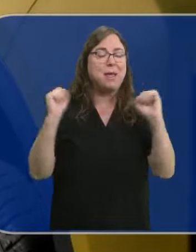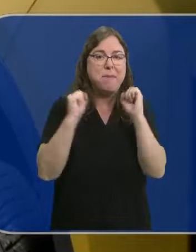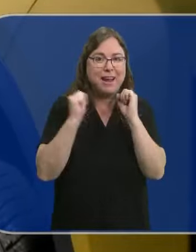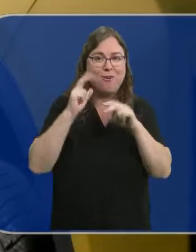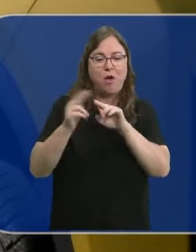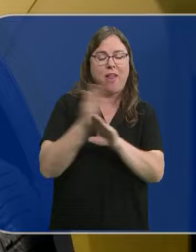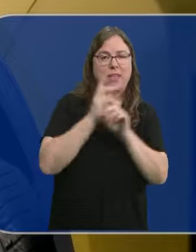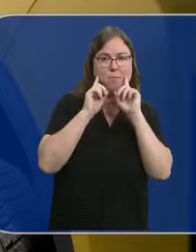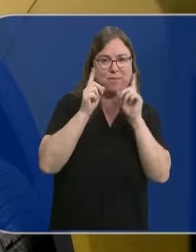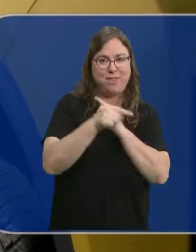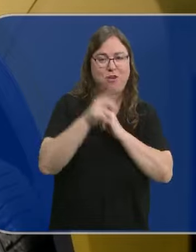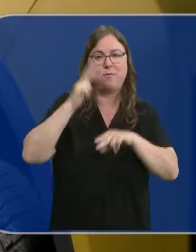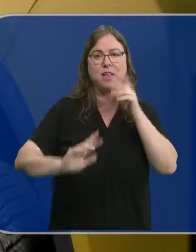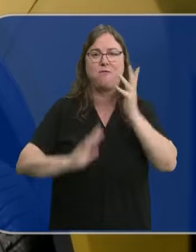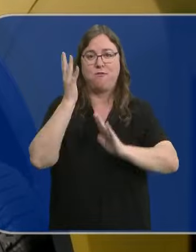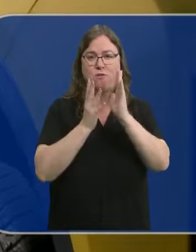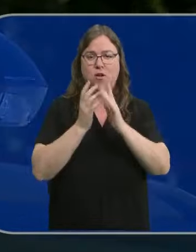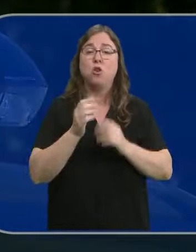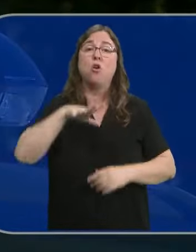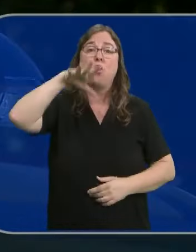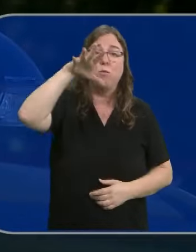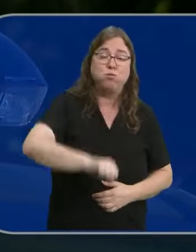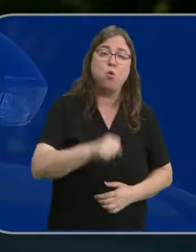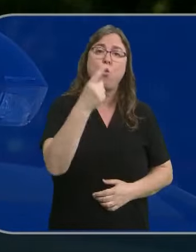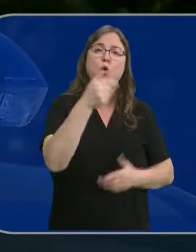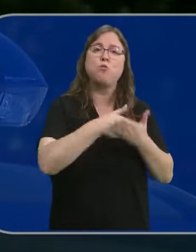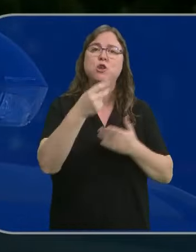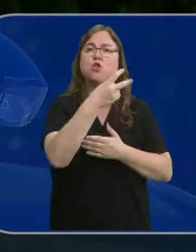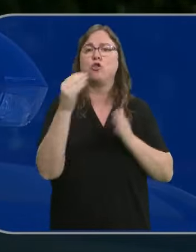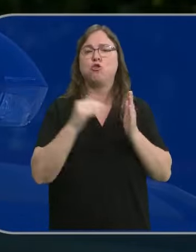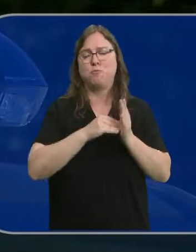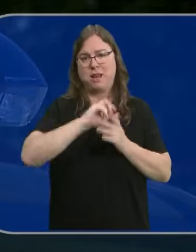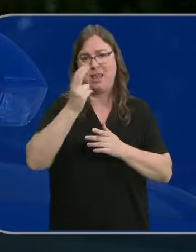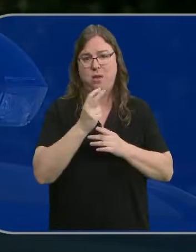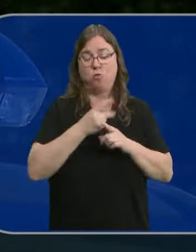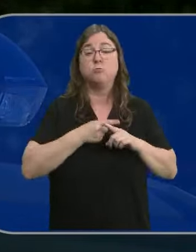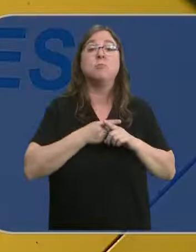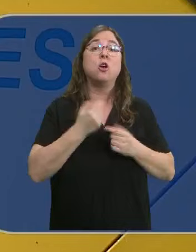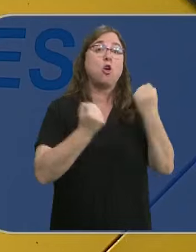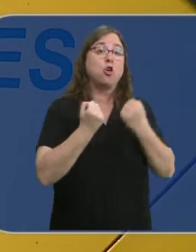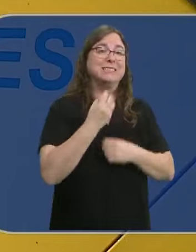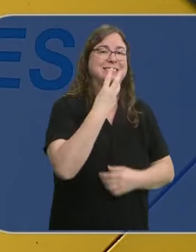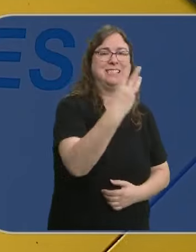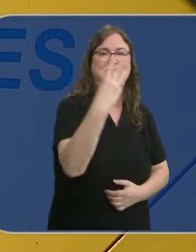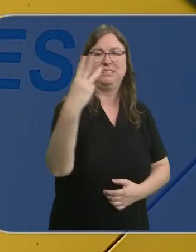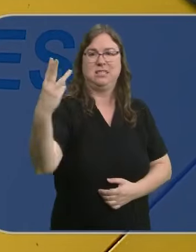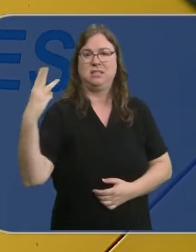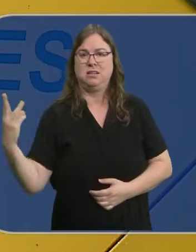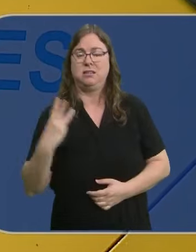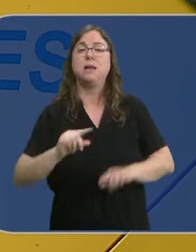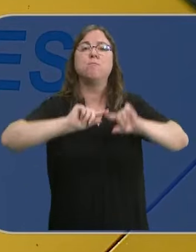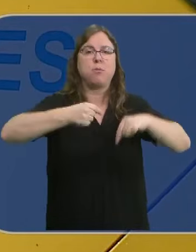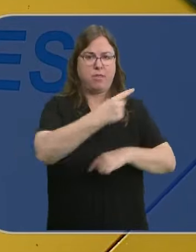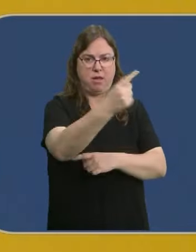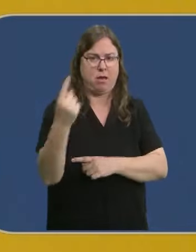operativo de incendios forestales. La inversión ha sido de 1.200.000 euros y se van a repartir a razón de tres vehículos por provincia. Se